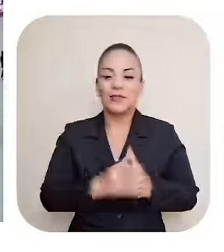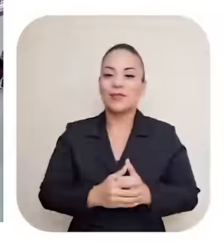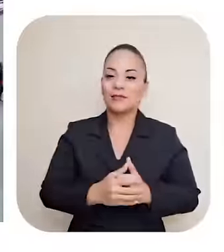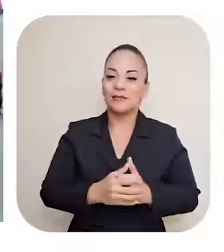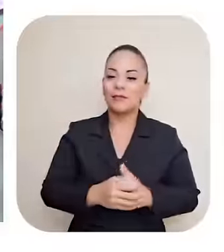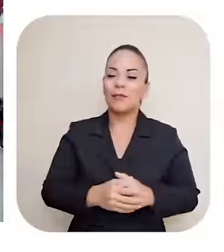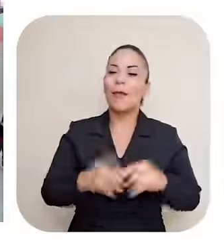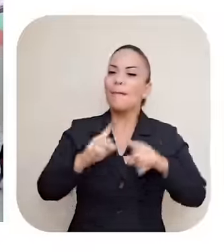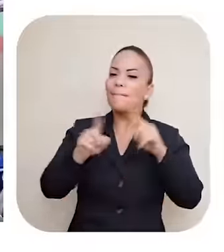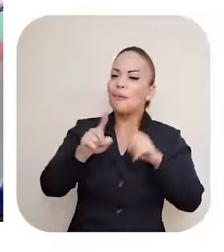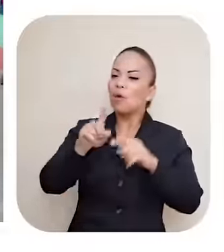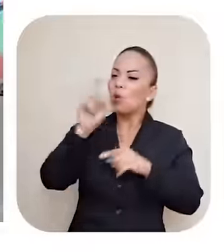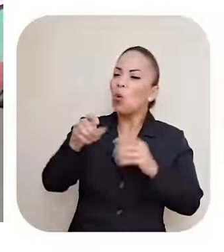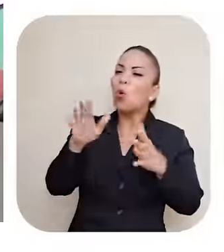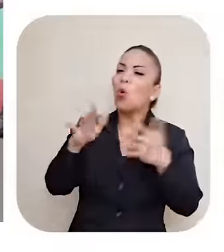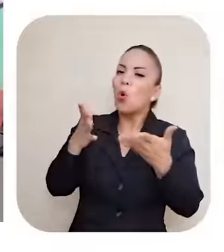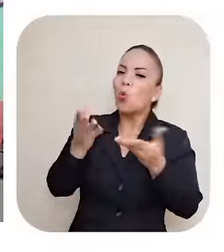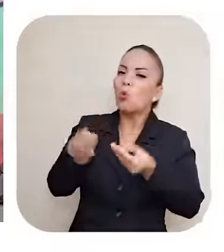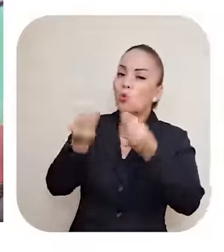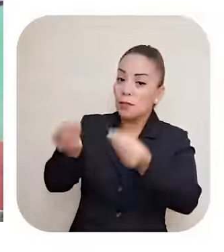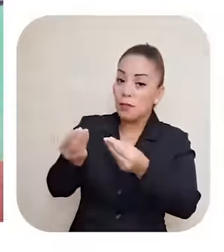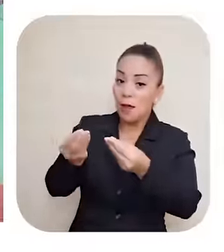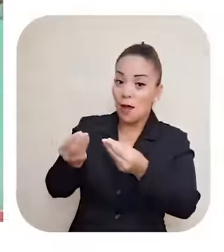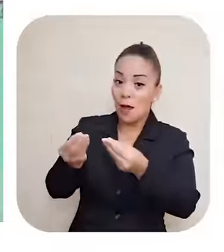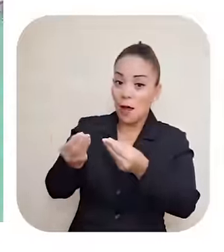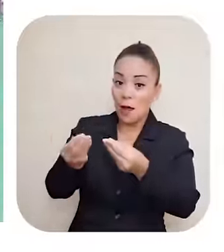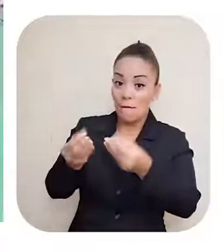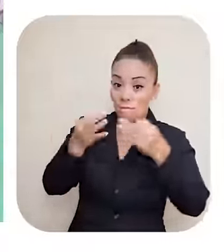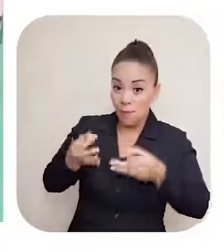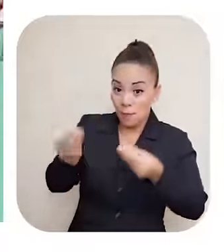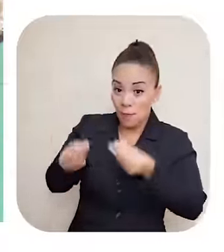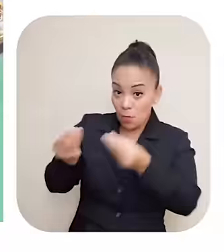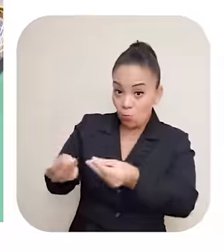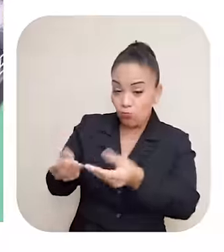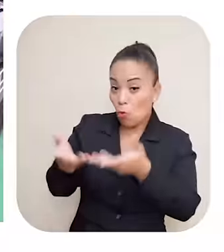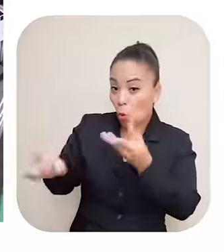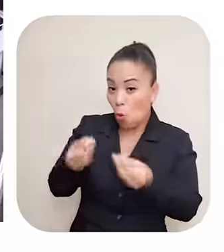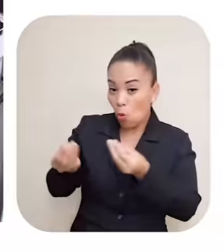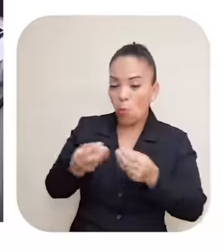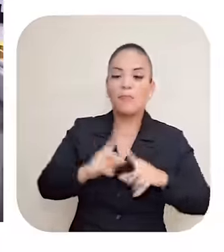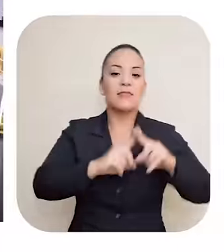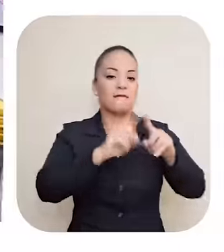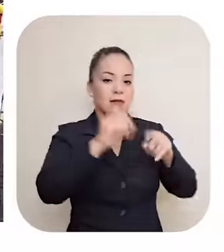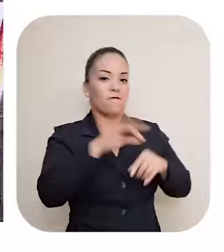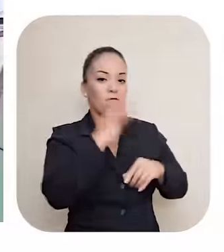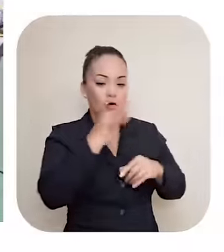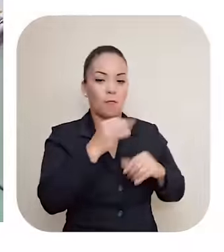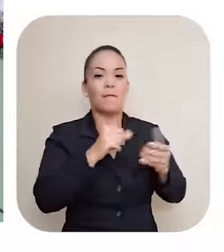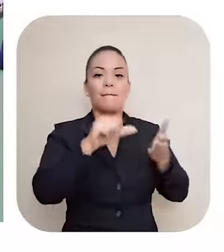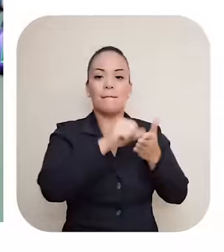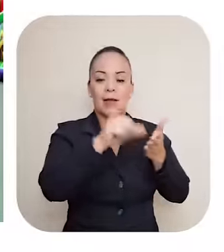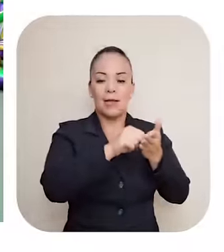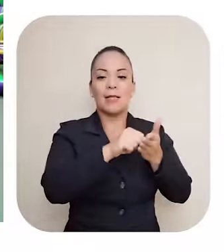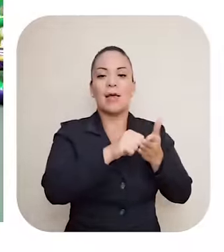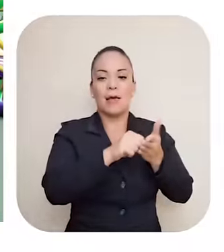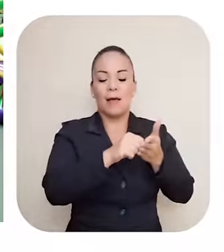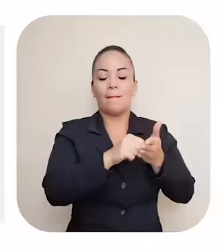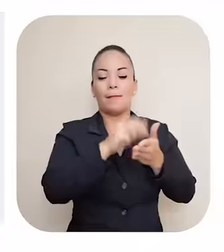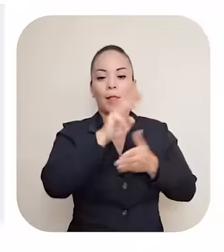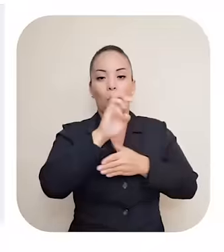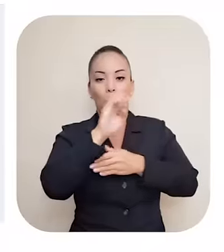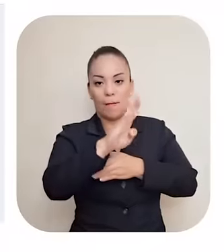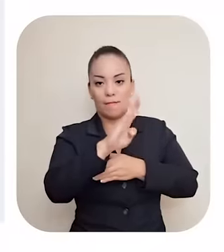consecutivos En el Teline Ocupamos de todo Esto es un buen momento Para que las ¿Cómo se lo hacen llegar? Padre Si es entrega física Aquí